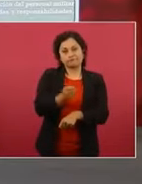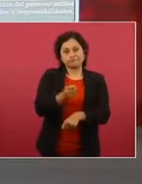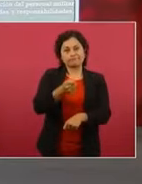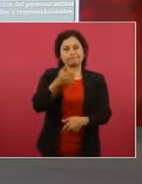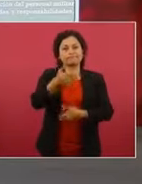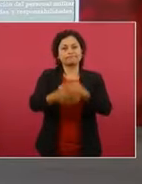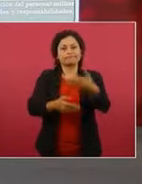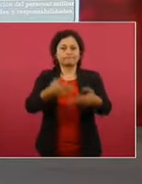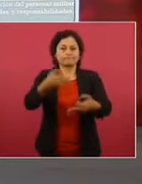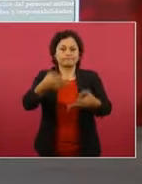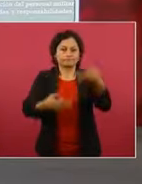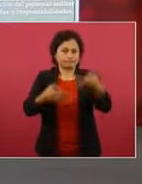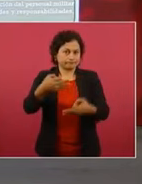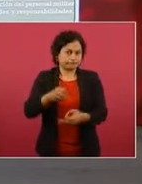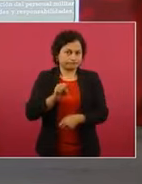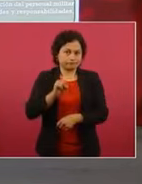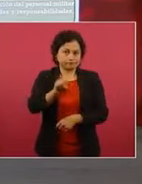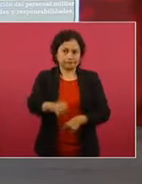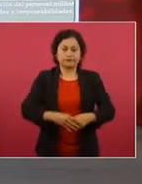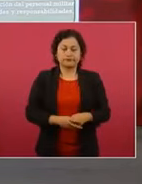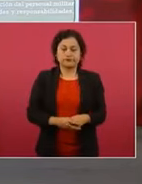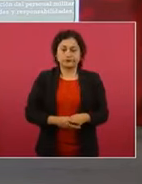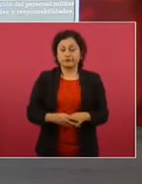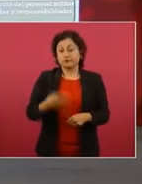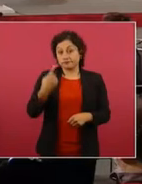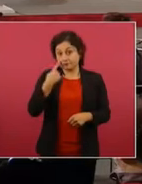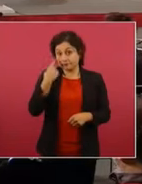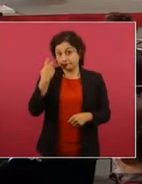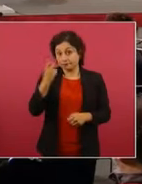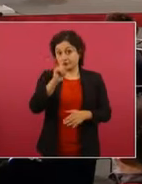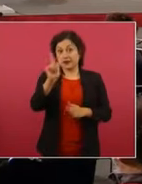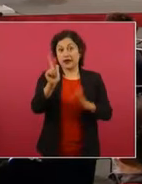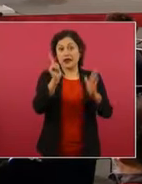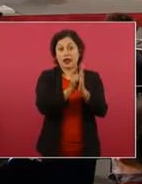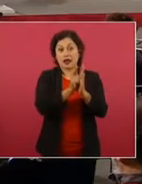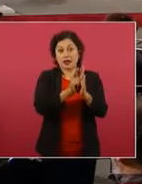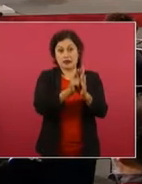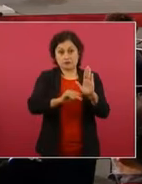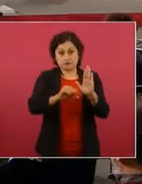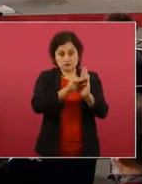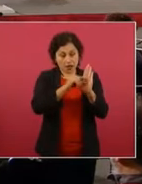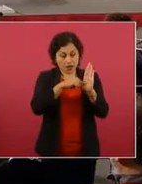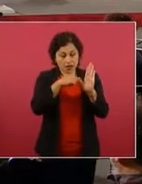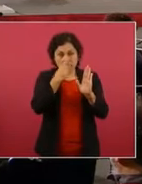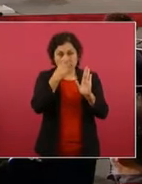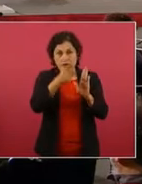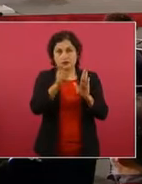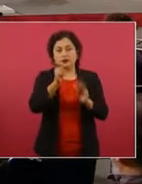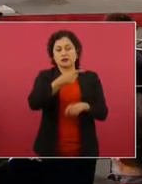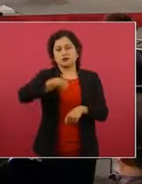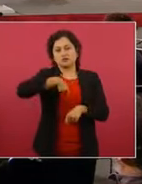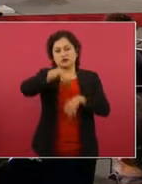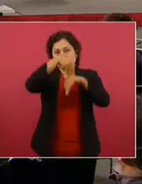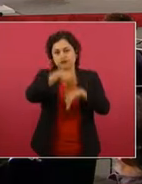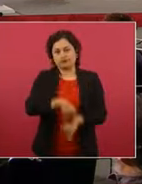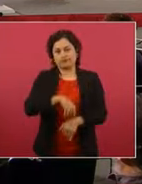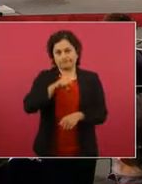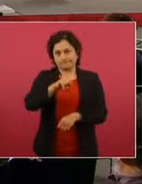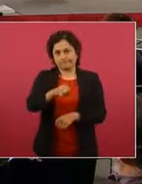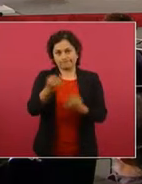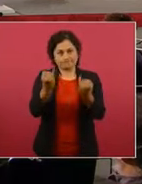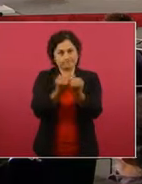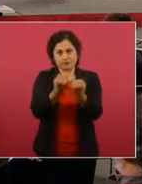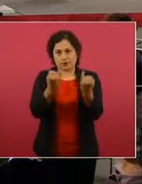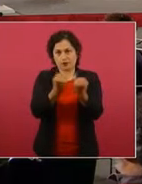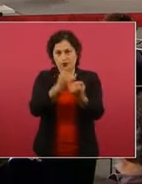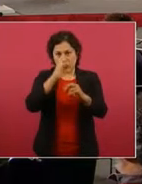proceso. Entonces, esta parte de esta ley la tenemos que aplicar también. Nosotros tenemos que